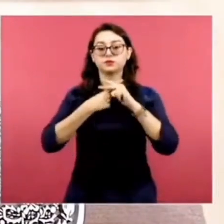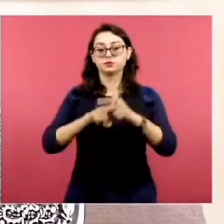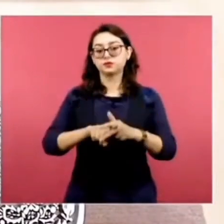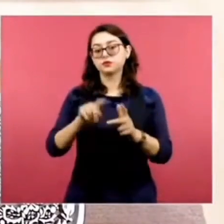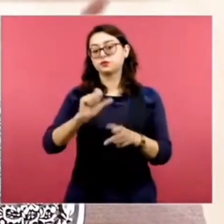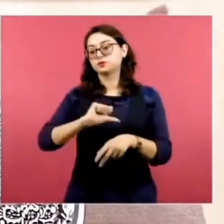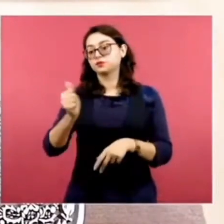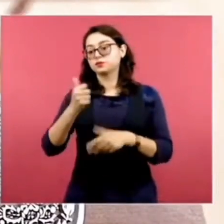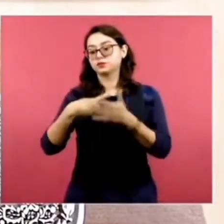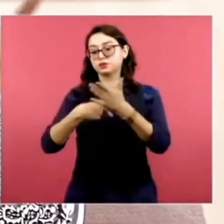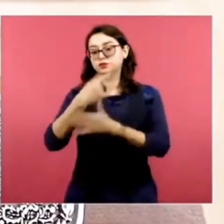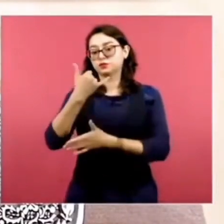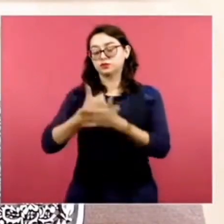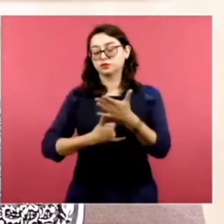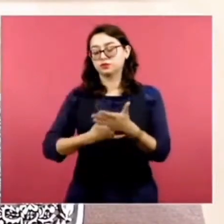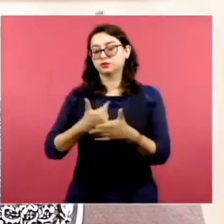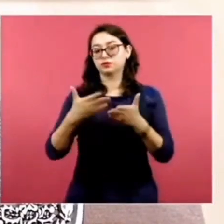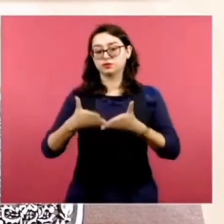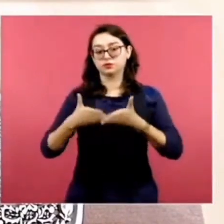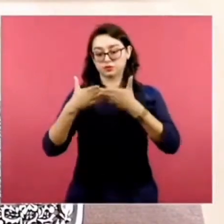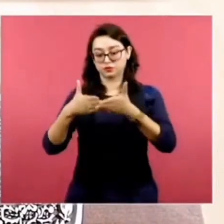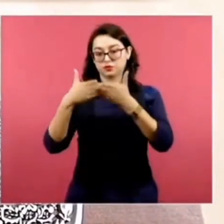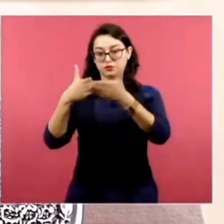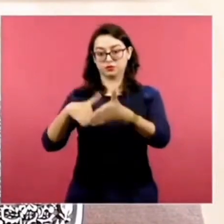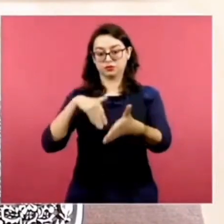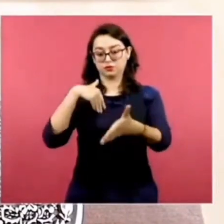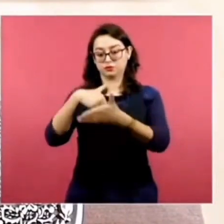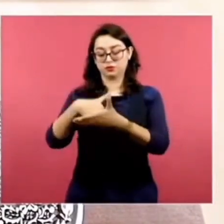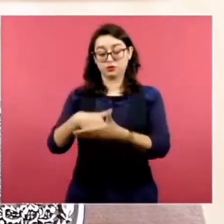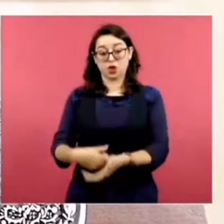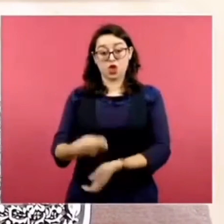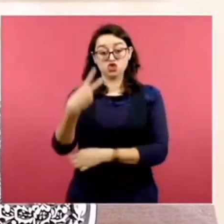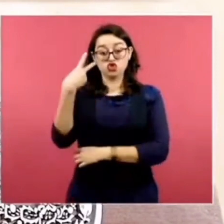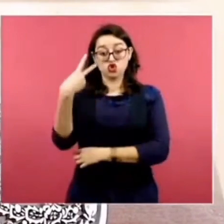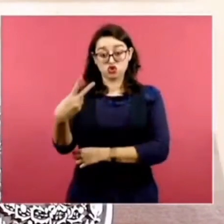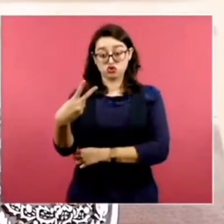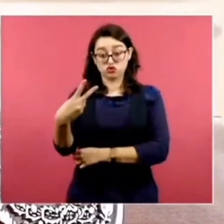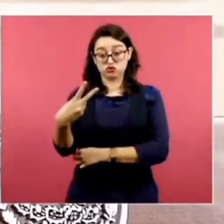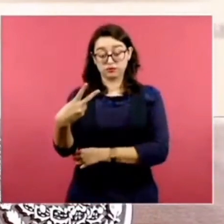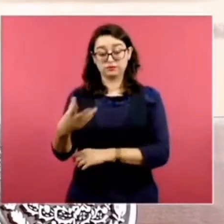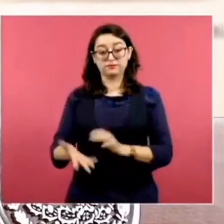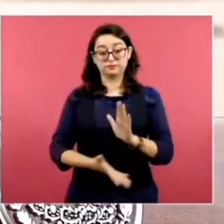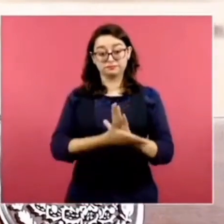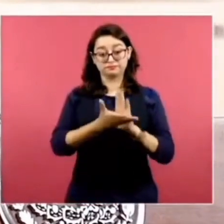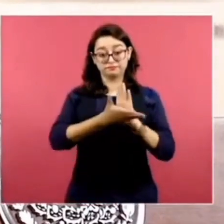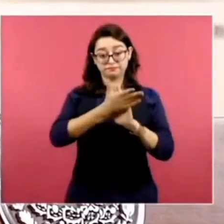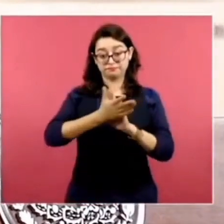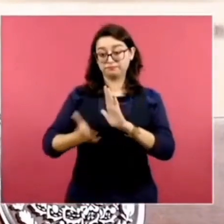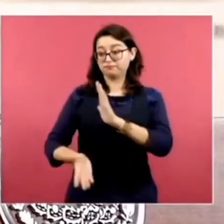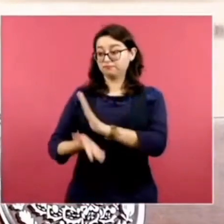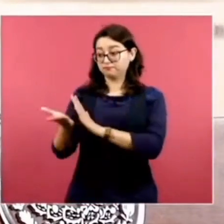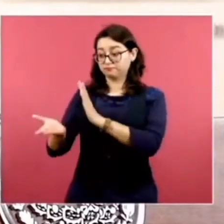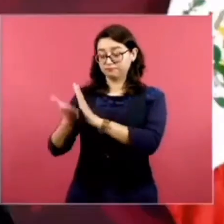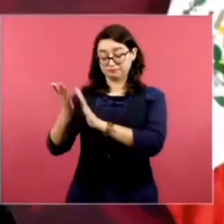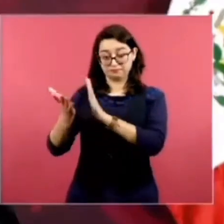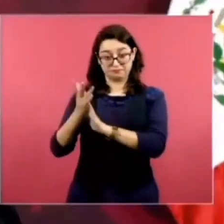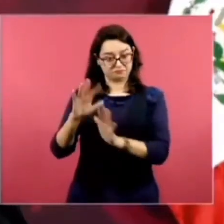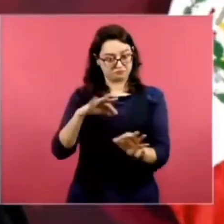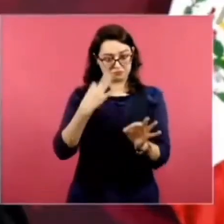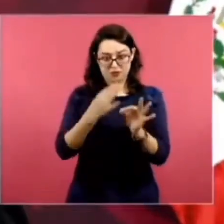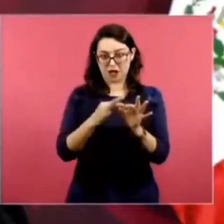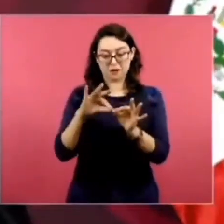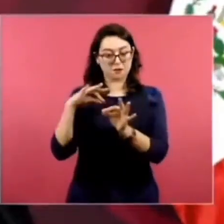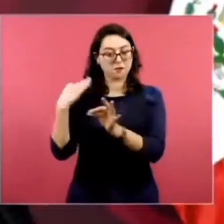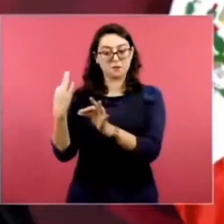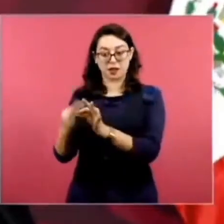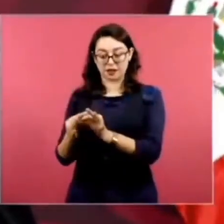proyectos de ampliación de los dos puertos. Ya estamos terminando la primera etapa de ampliación de los dos puertos. vamos